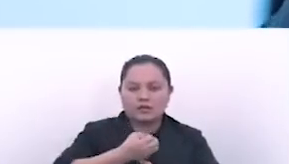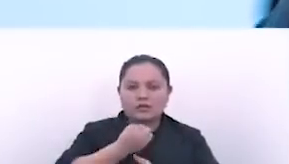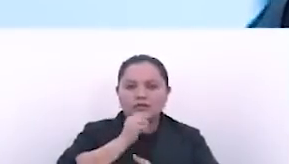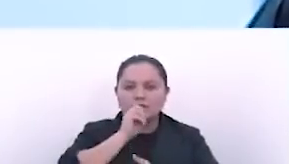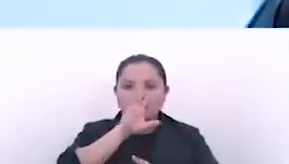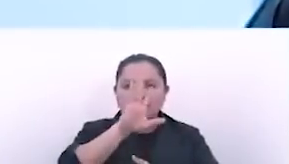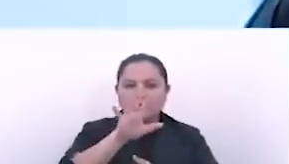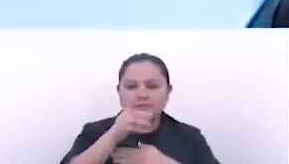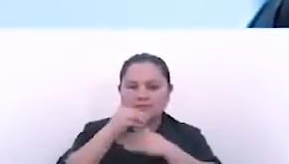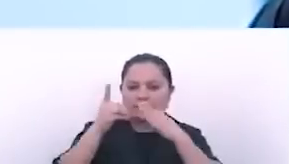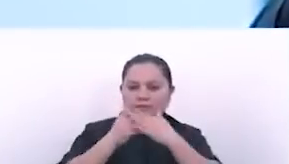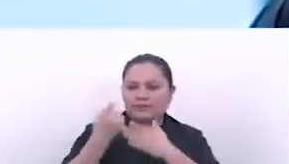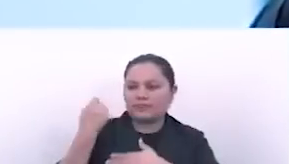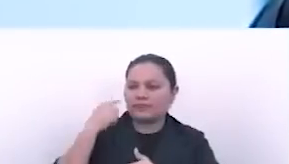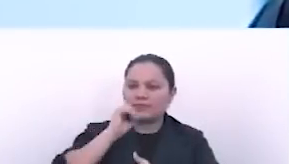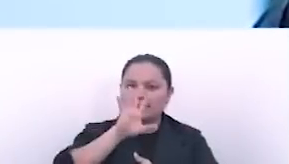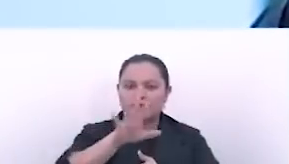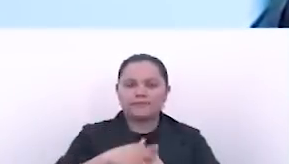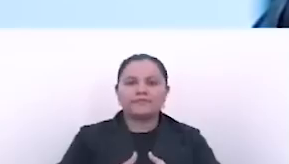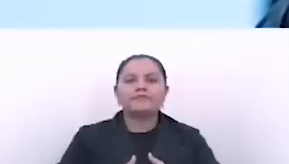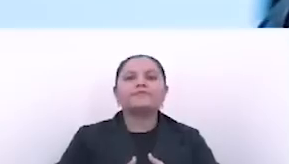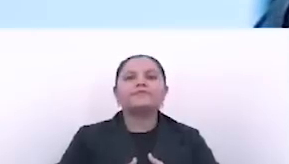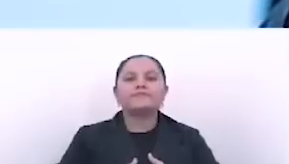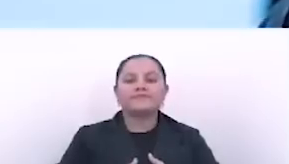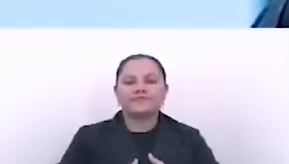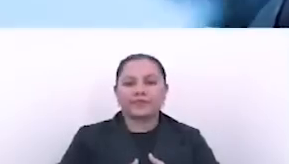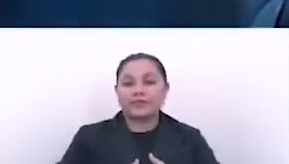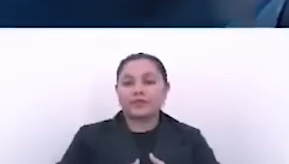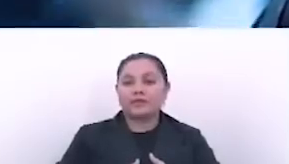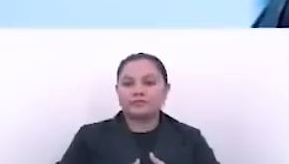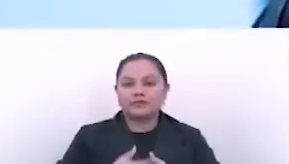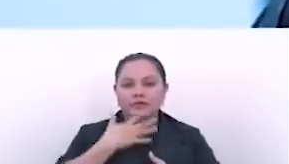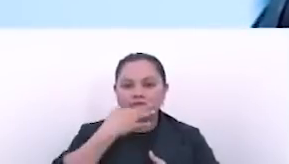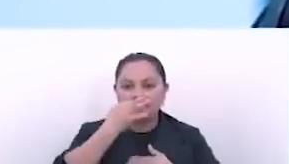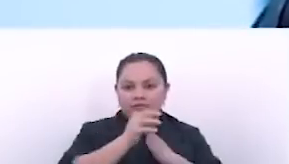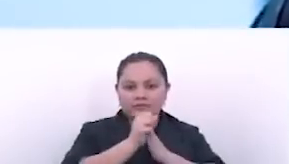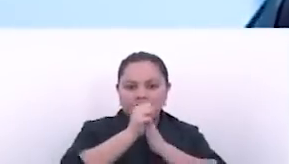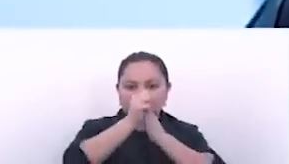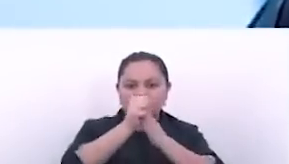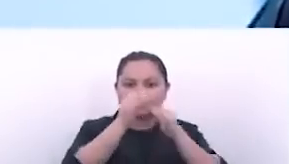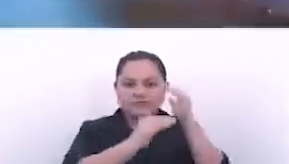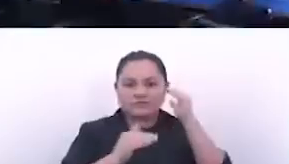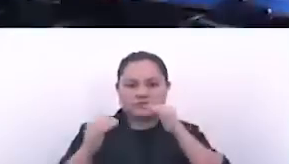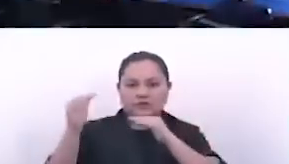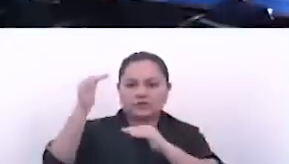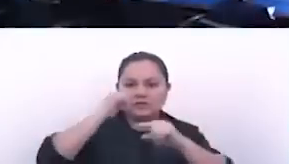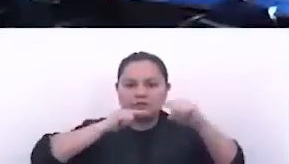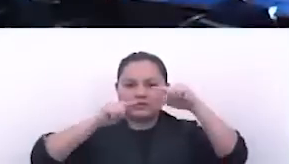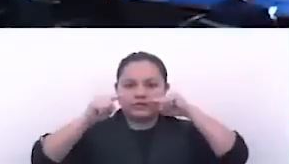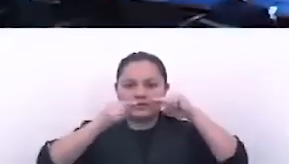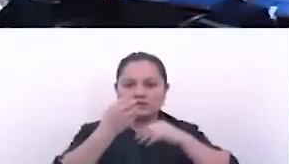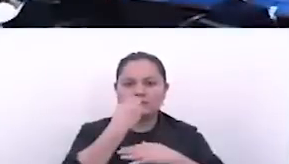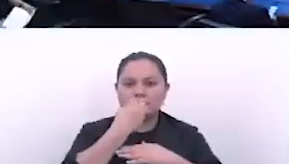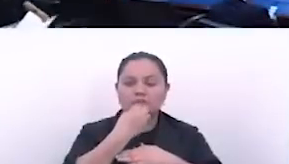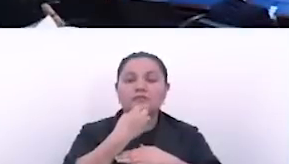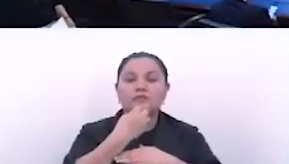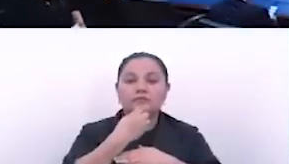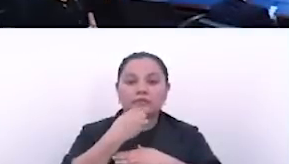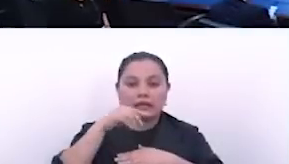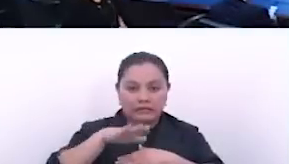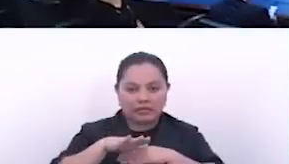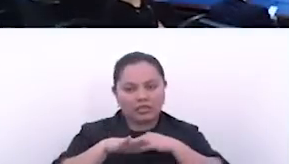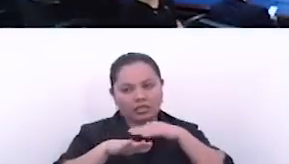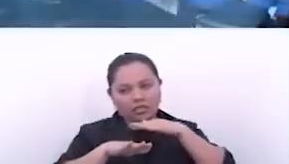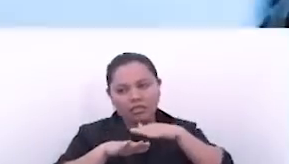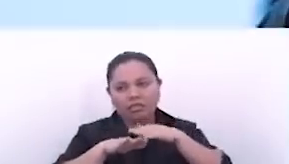del diputado que me antecedió. Encaminarnos a una verdadera soberanía alimentaria. Pero con el paso que